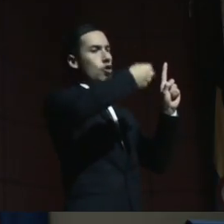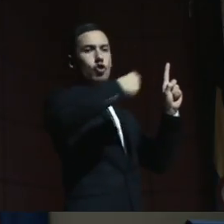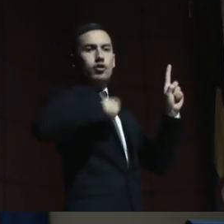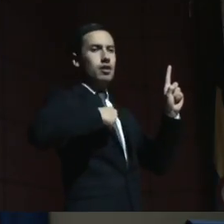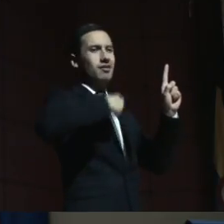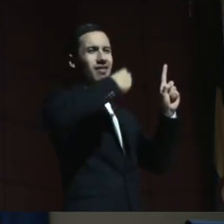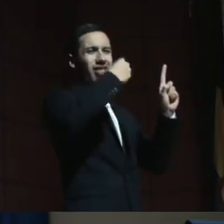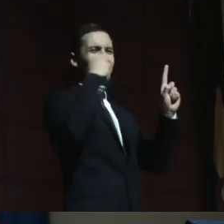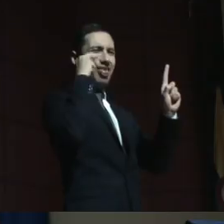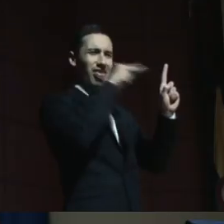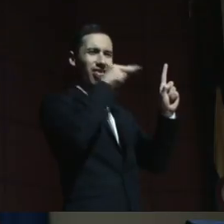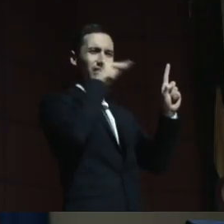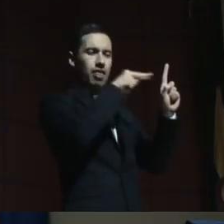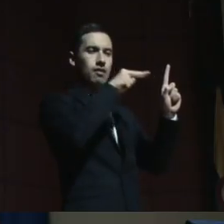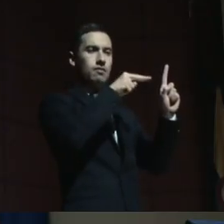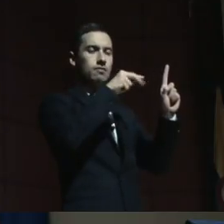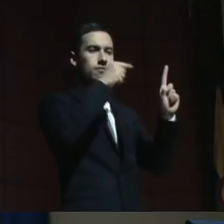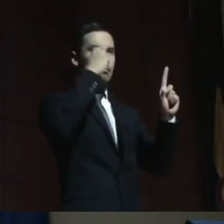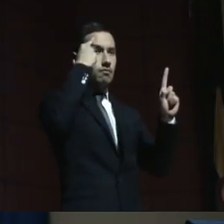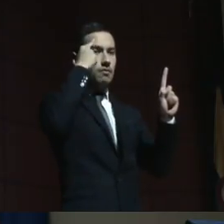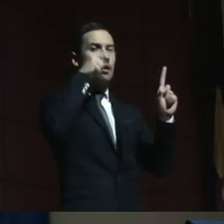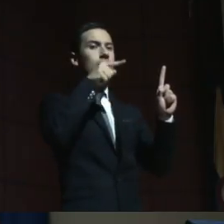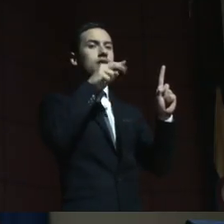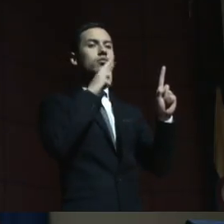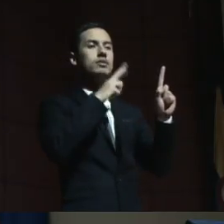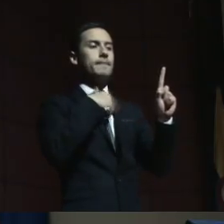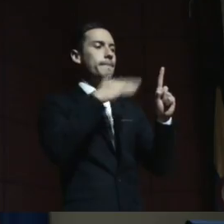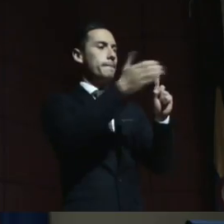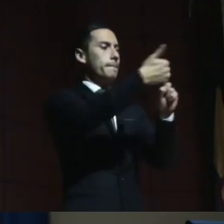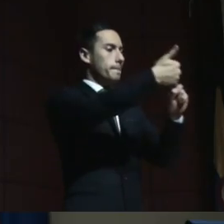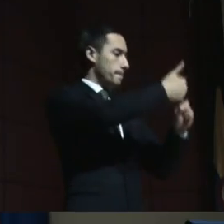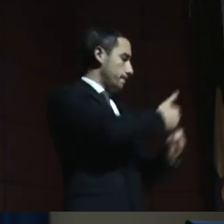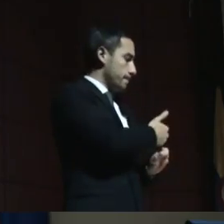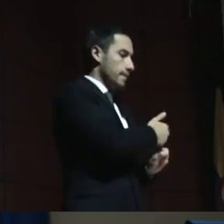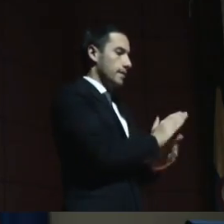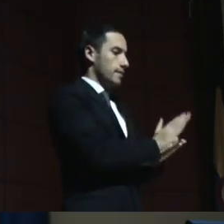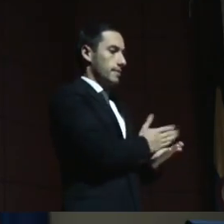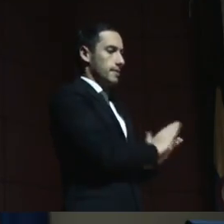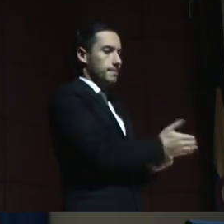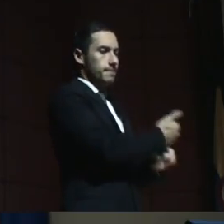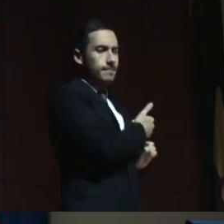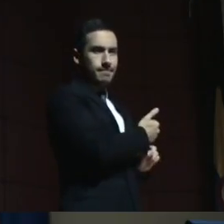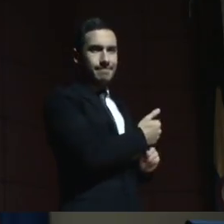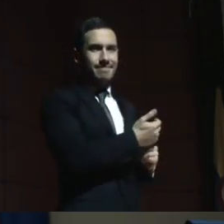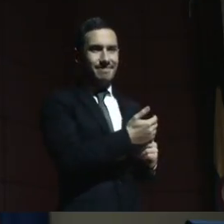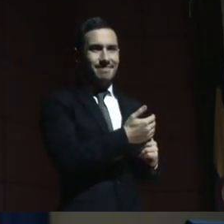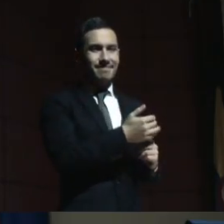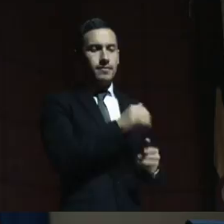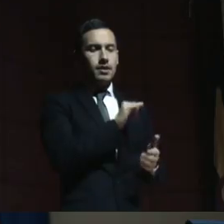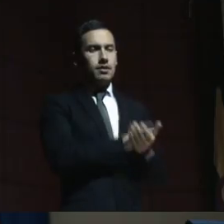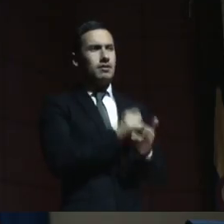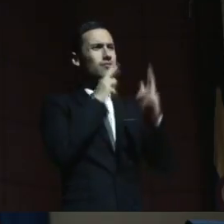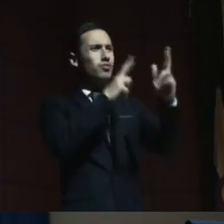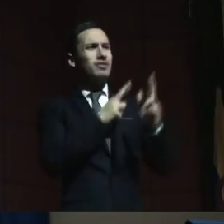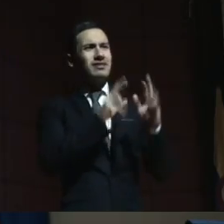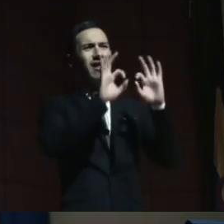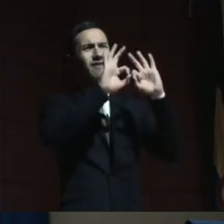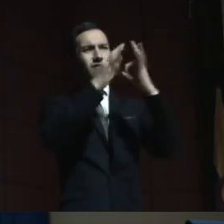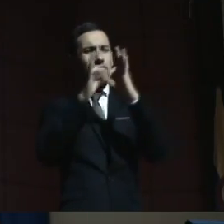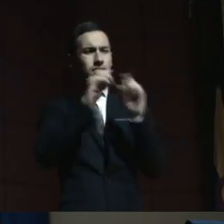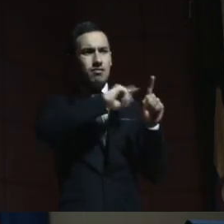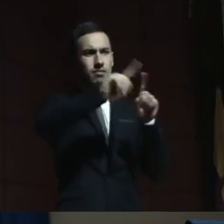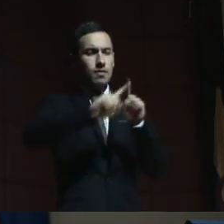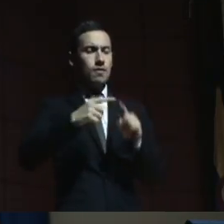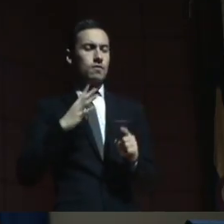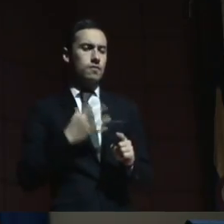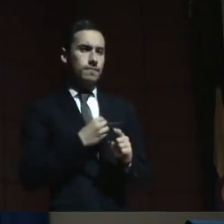respuesta siempre ha sido el aislamiento y la segregación. Muchas de las respuestas que recibimos las familias, ¿cierto? Cuando